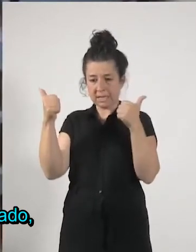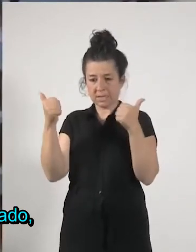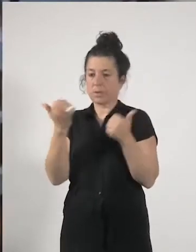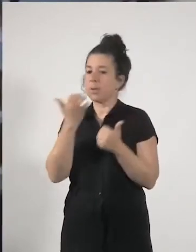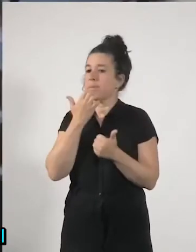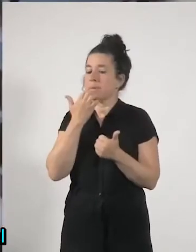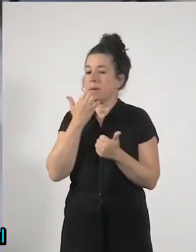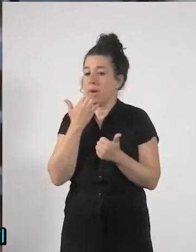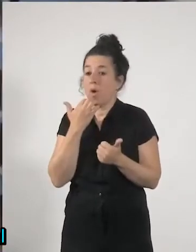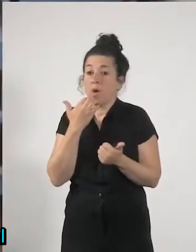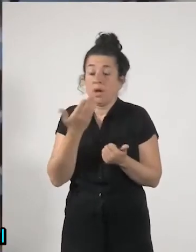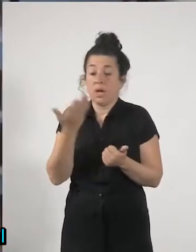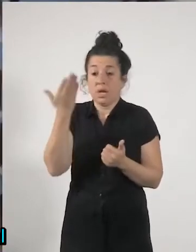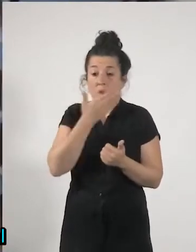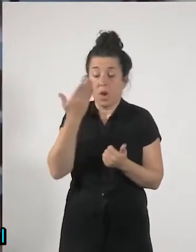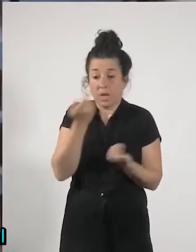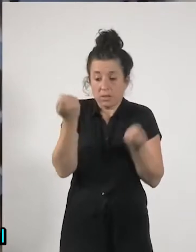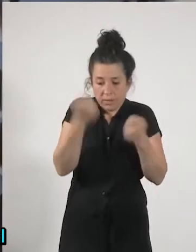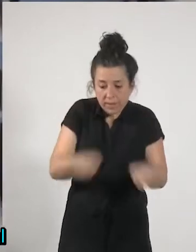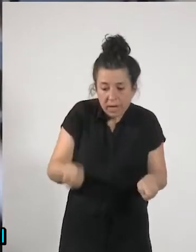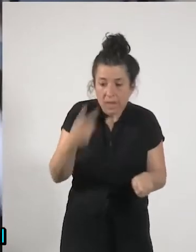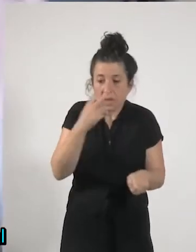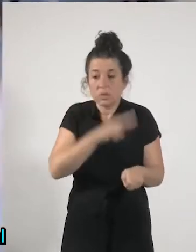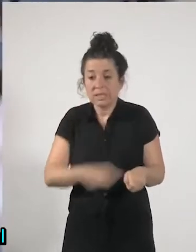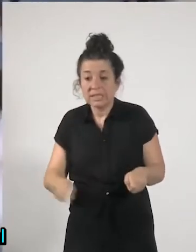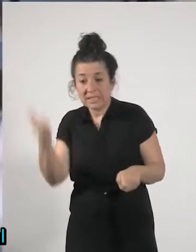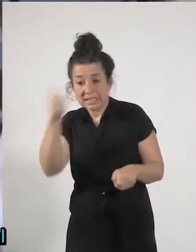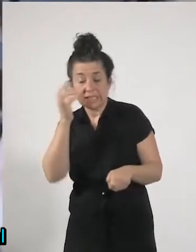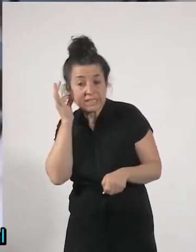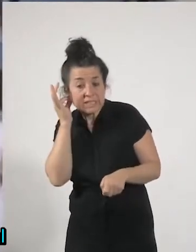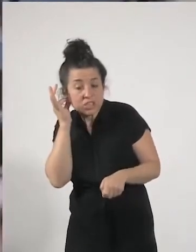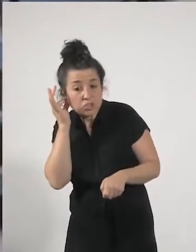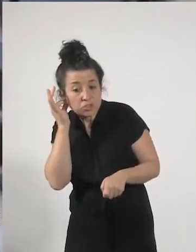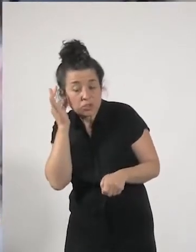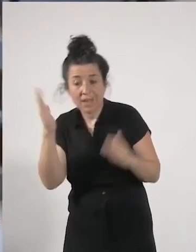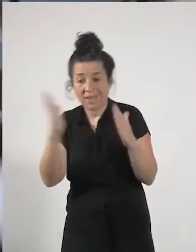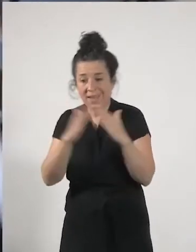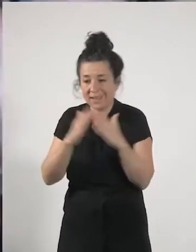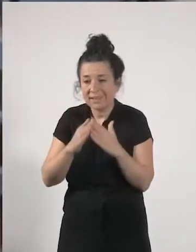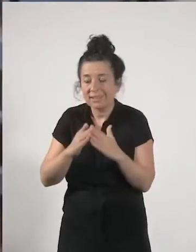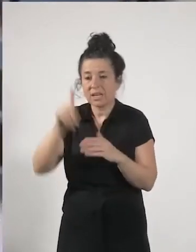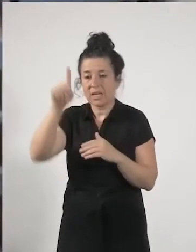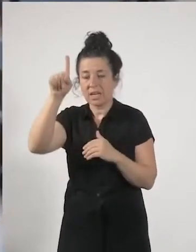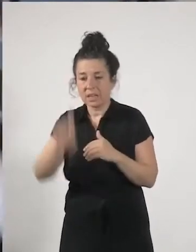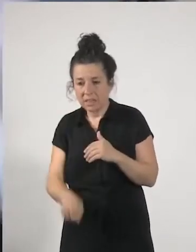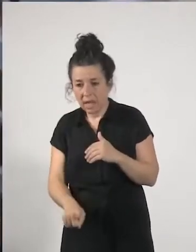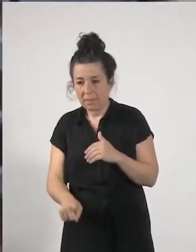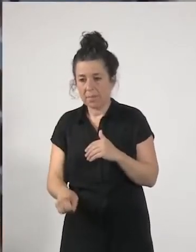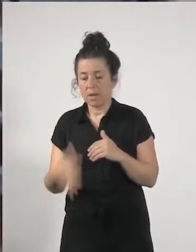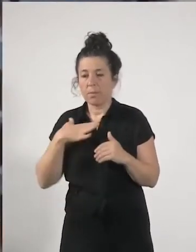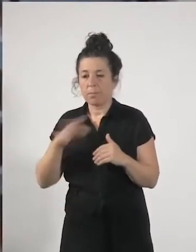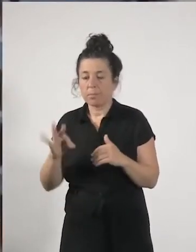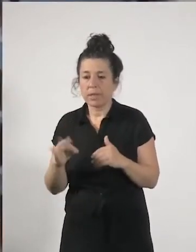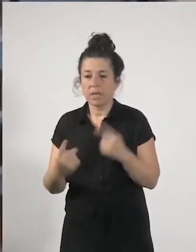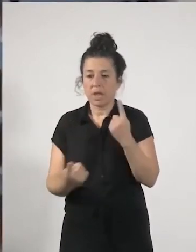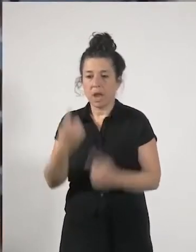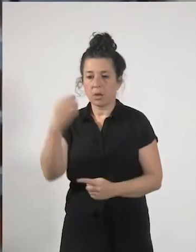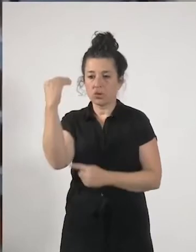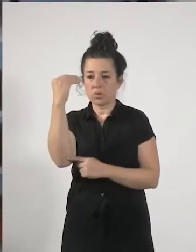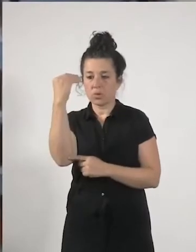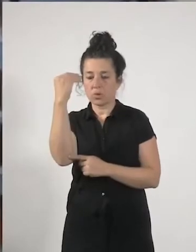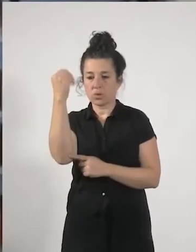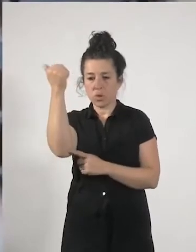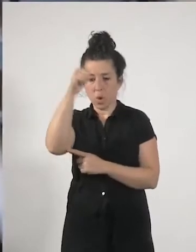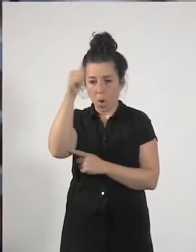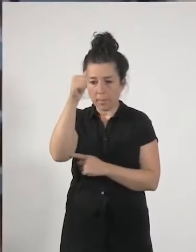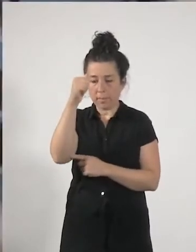se han cerrado los niños están en casa también ha podido contribuir igual a que algunos hombres jóvenes se den cuenta de qué